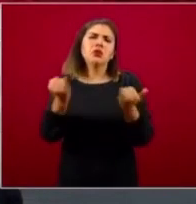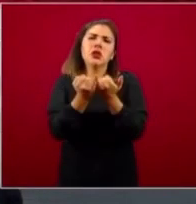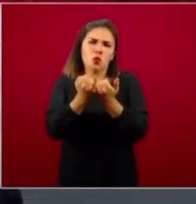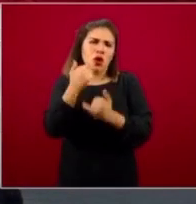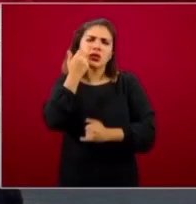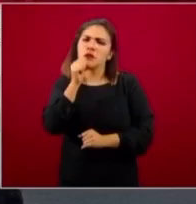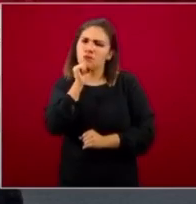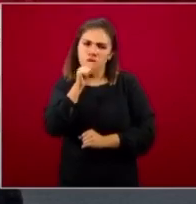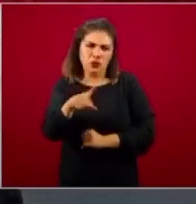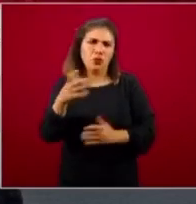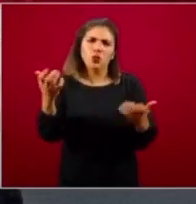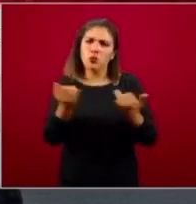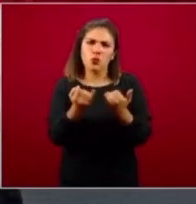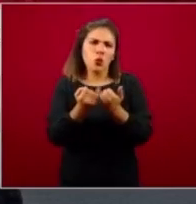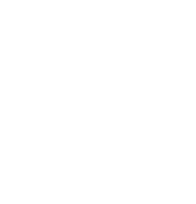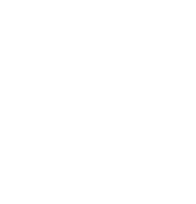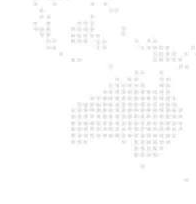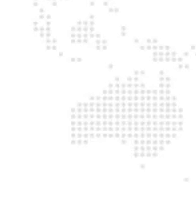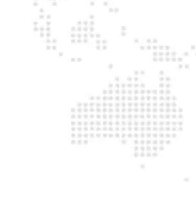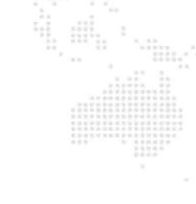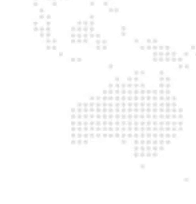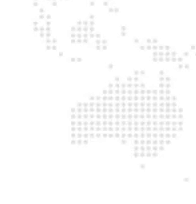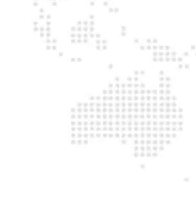hacerlo ahí, así la pedimos.